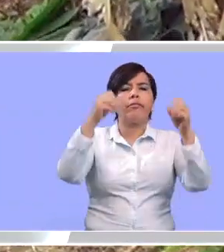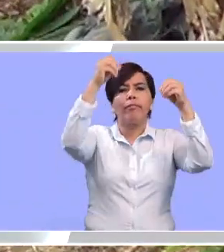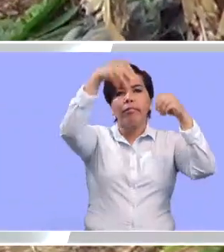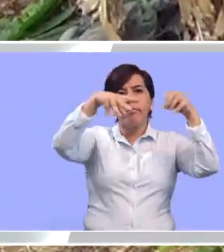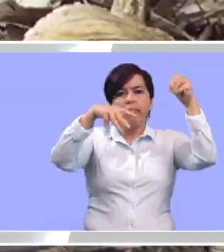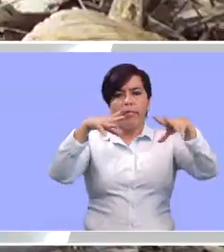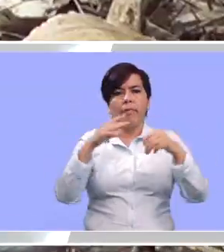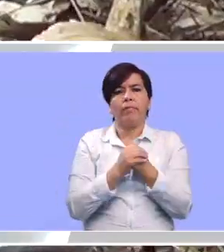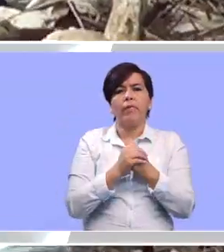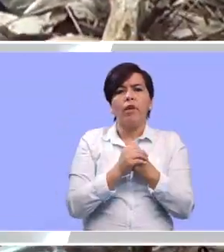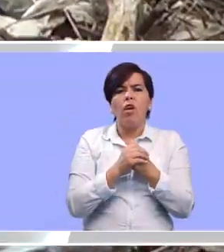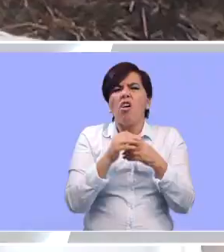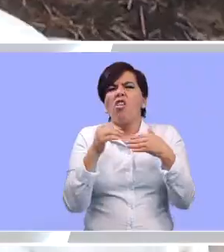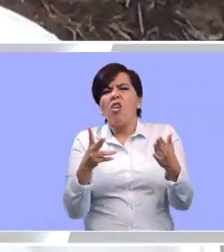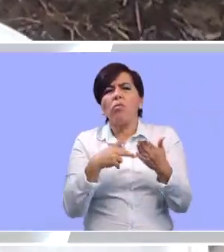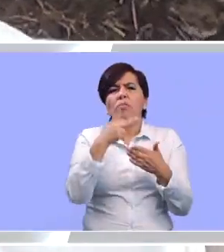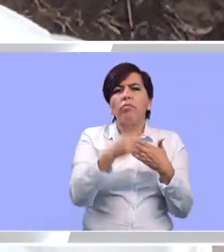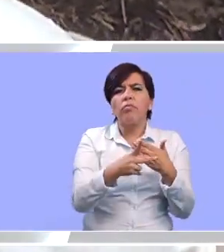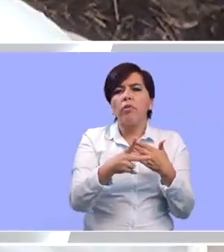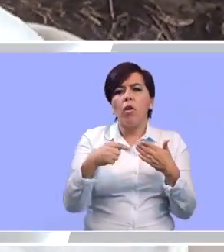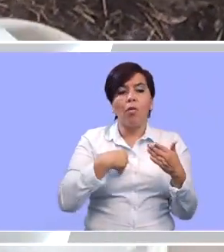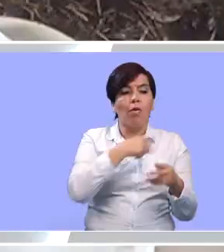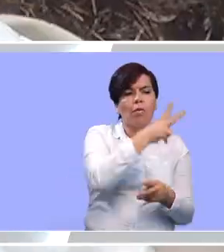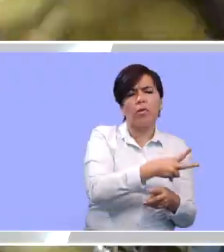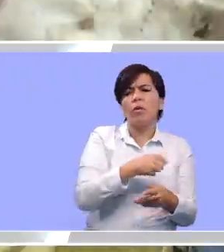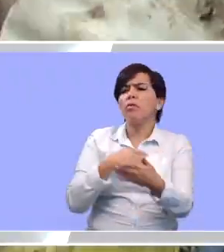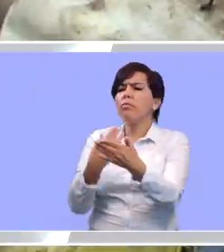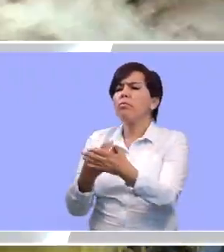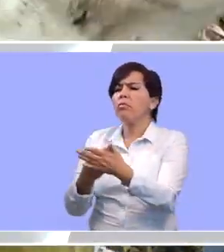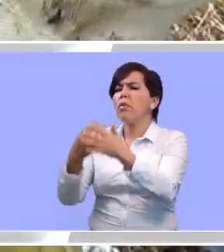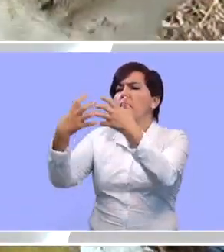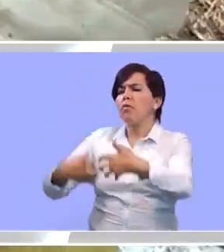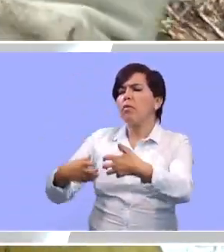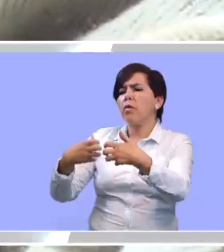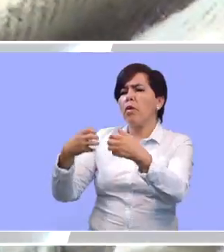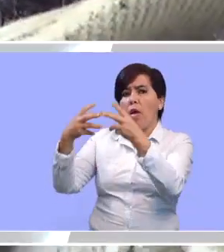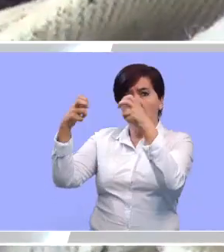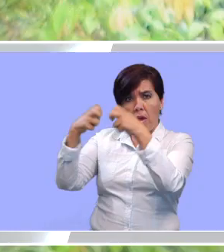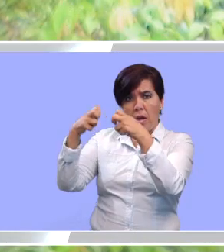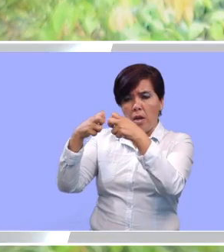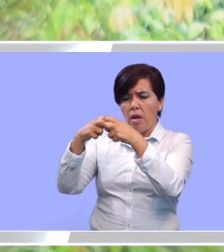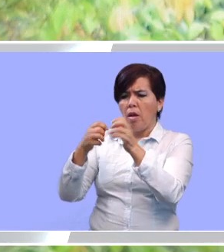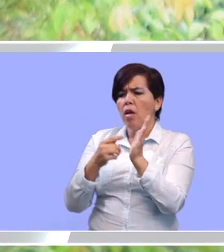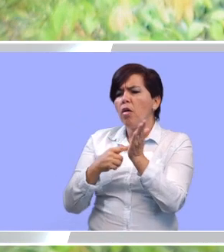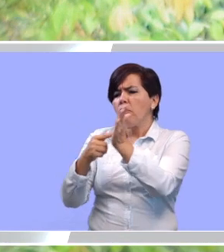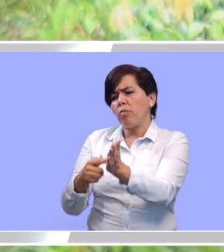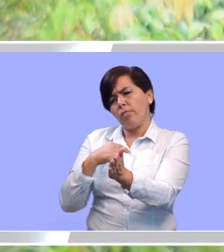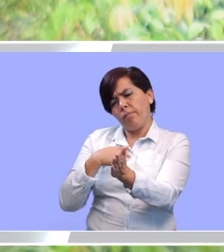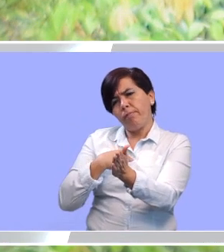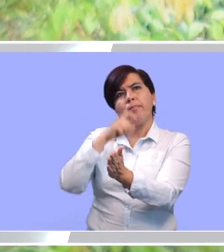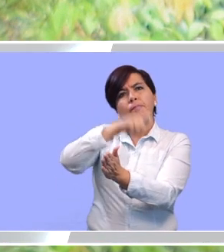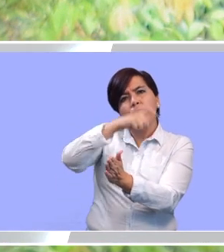Este proceso de electrificación rural se realizó gracias a las solicitudes de los usuarios que nos enviaron su